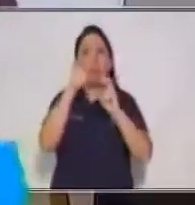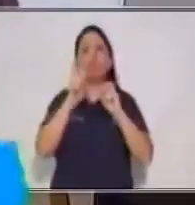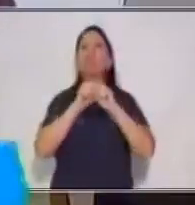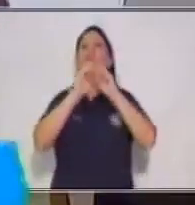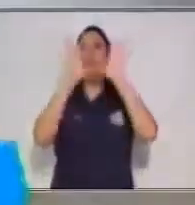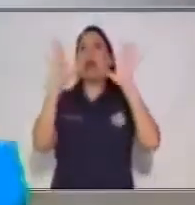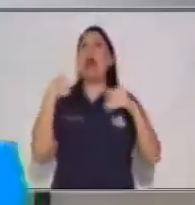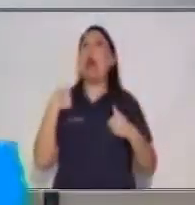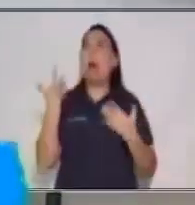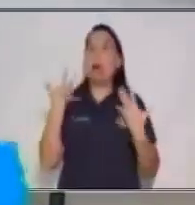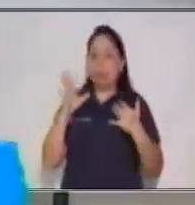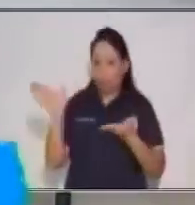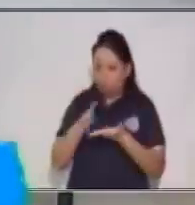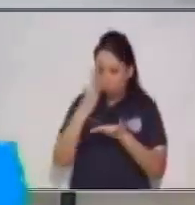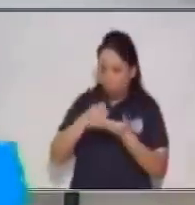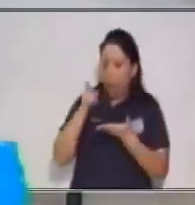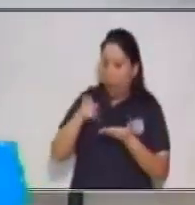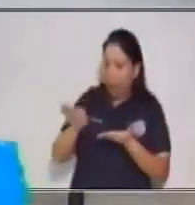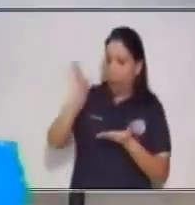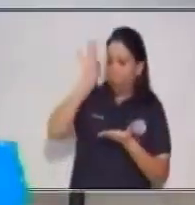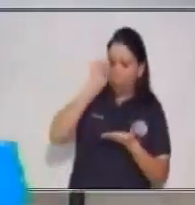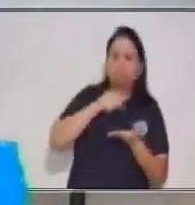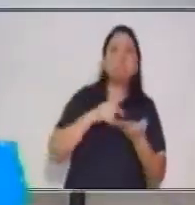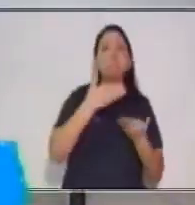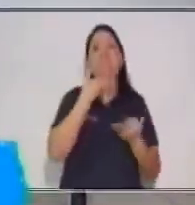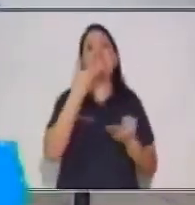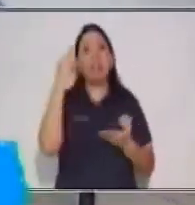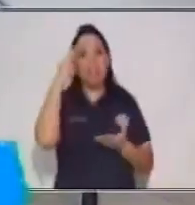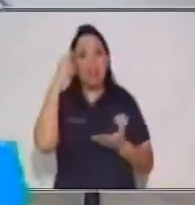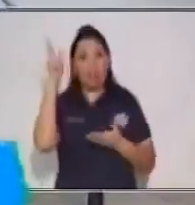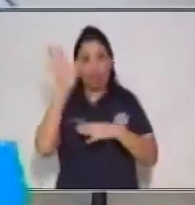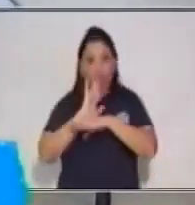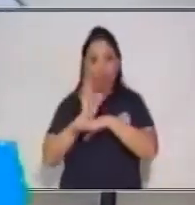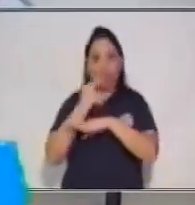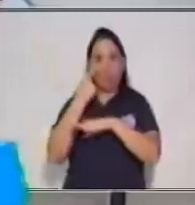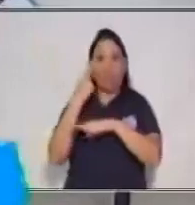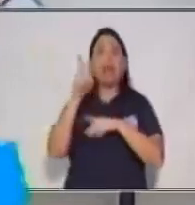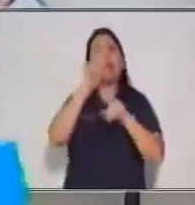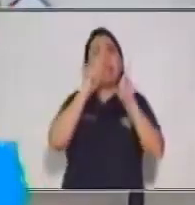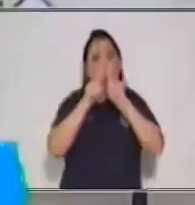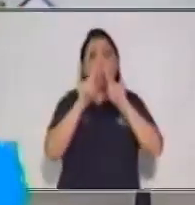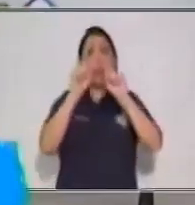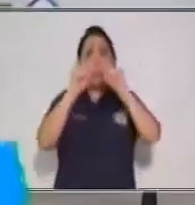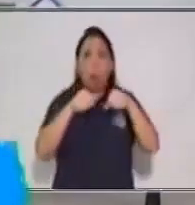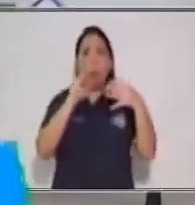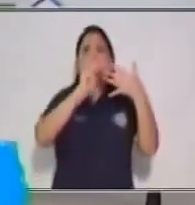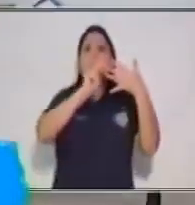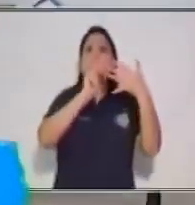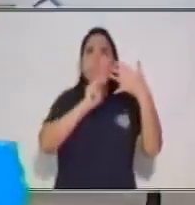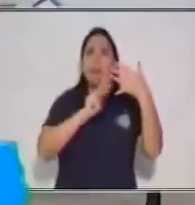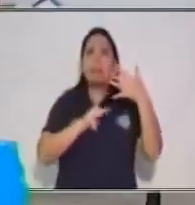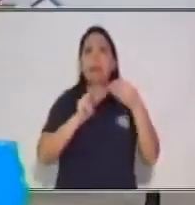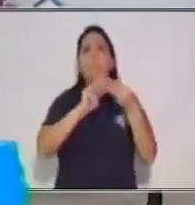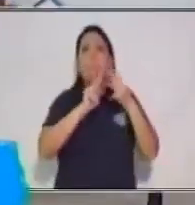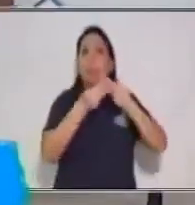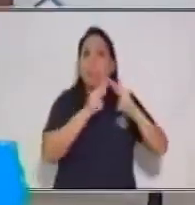únicamente lo apliques acá, sino que también lo apliques en las demás materias y puedas tú distribuir la información.